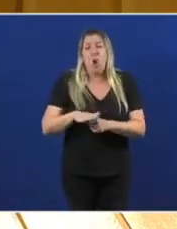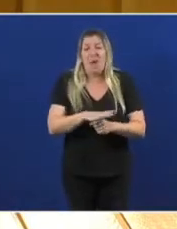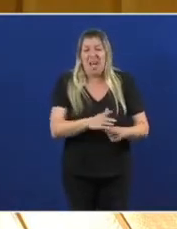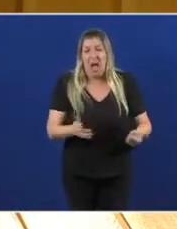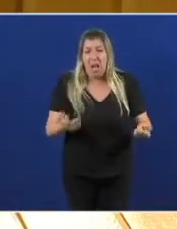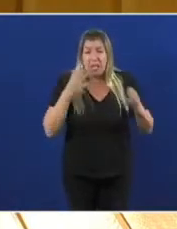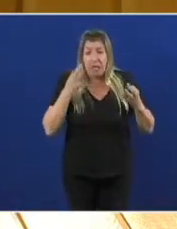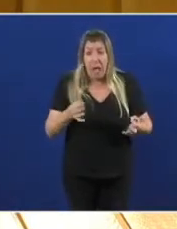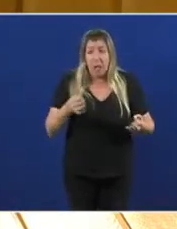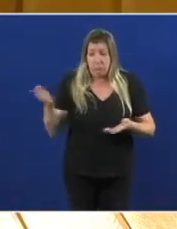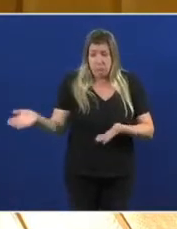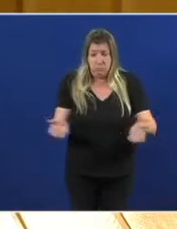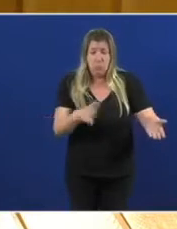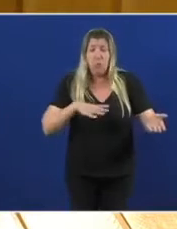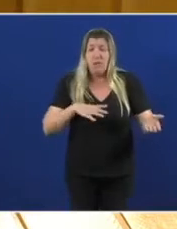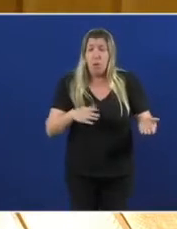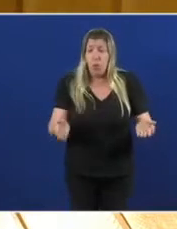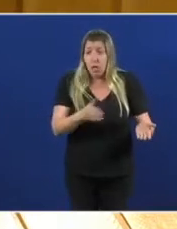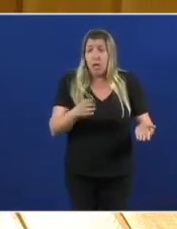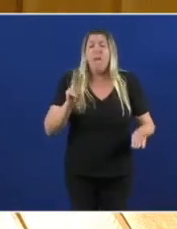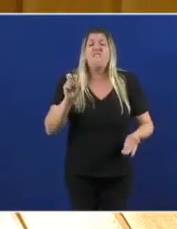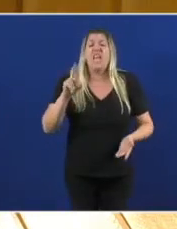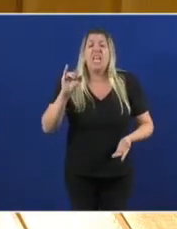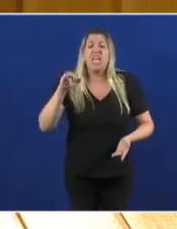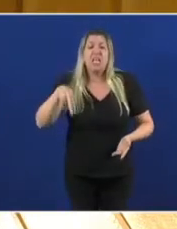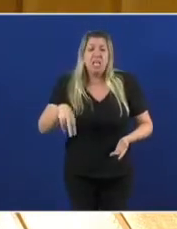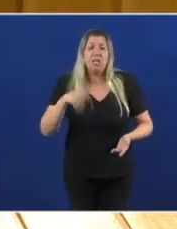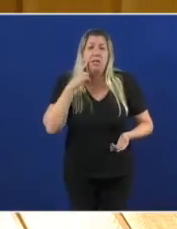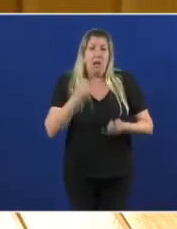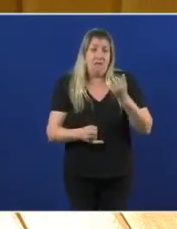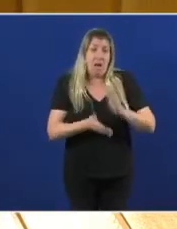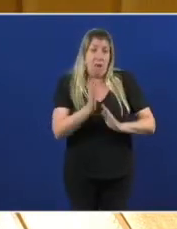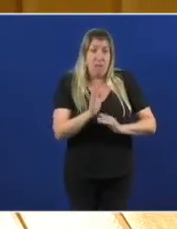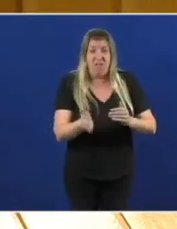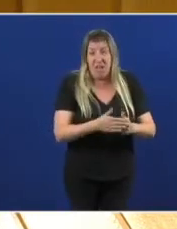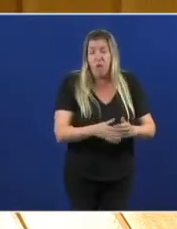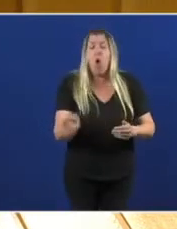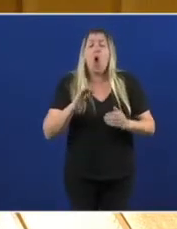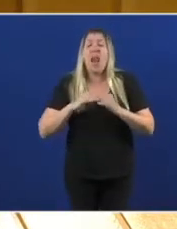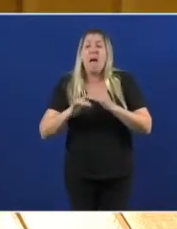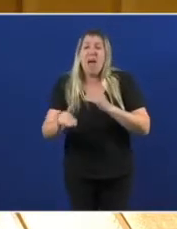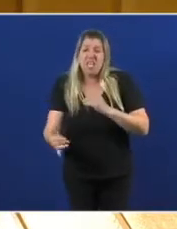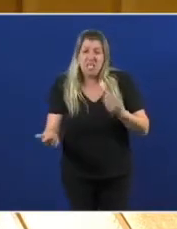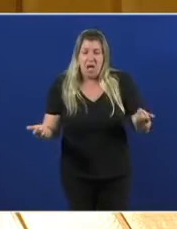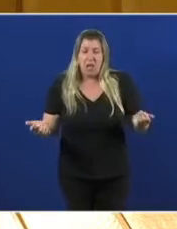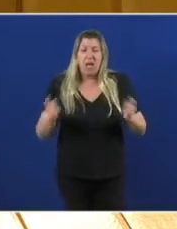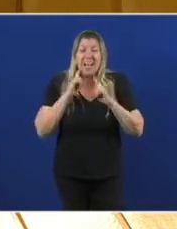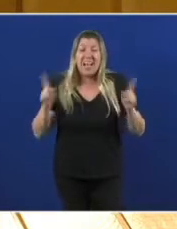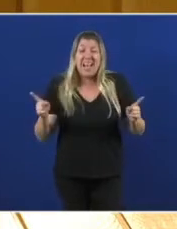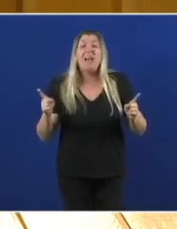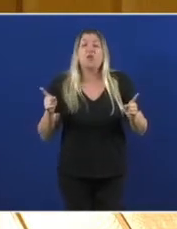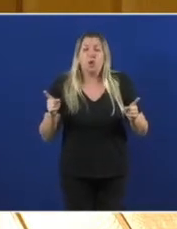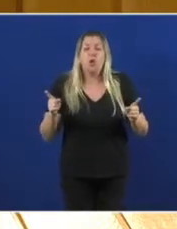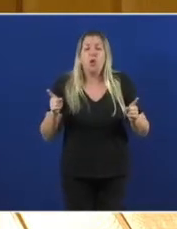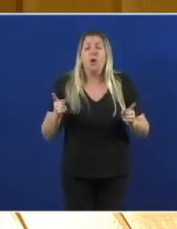e diga a verín non se pecha, diga a veciñanza da Marinha que agora para cambiar a pila dun marcapasos ten que ir a